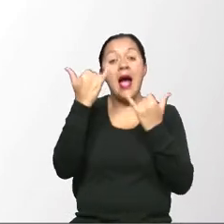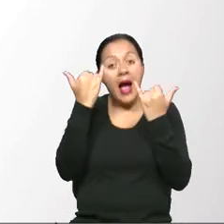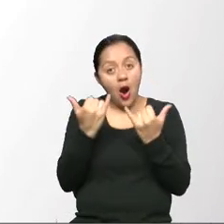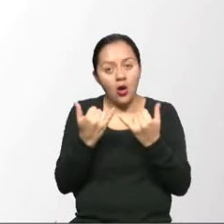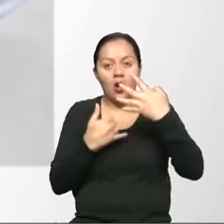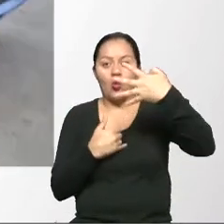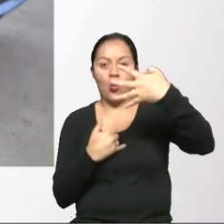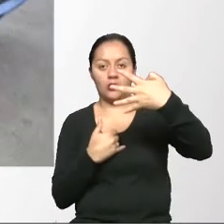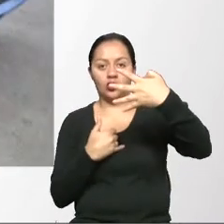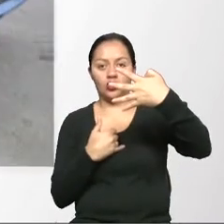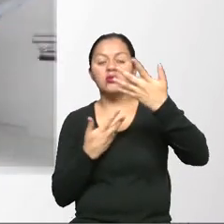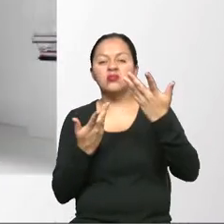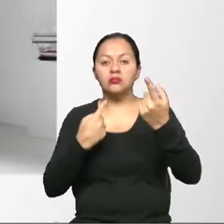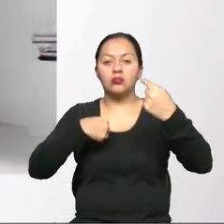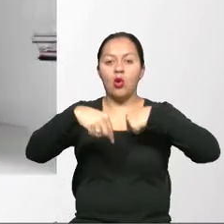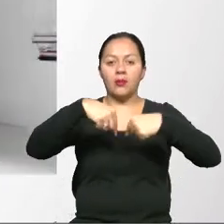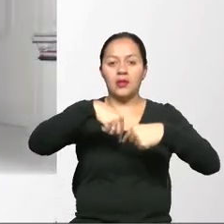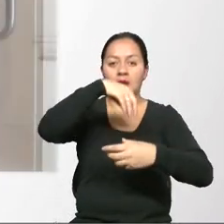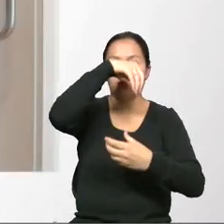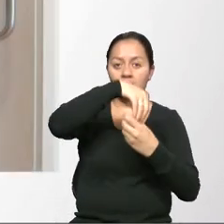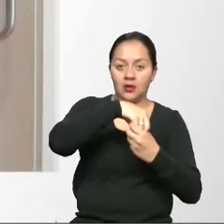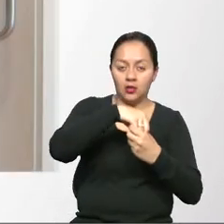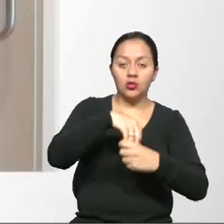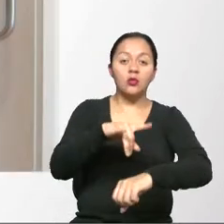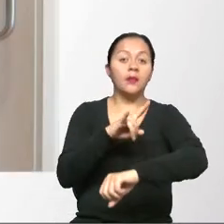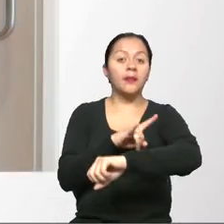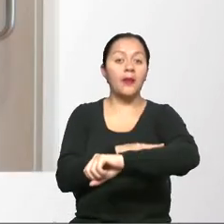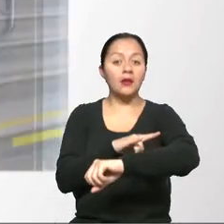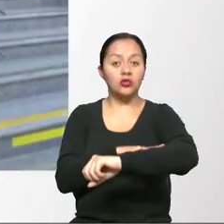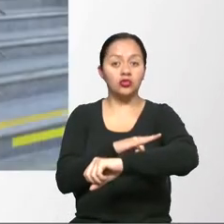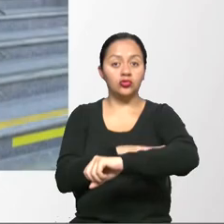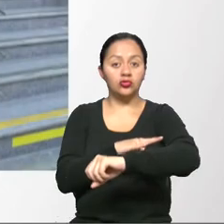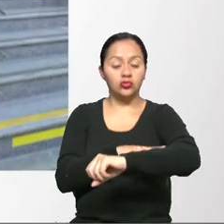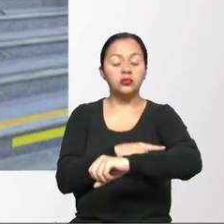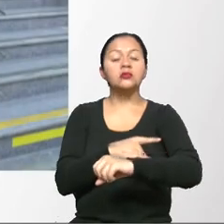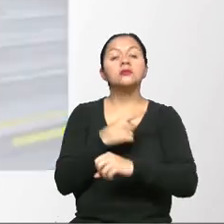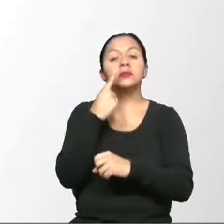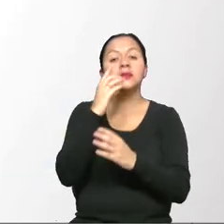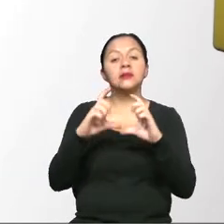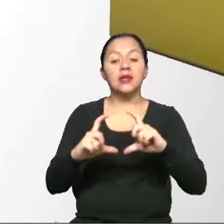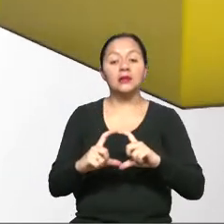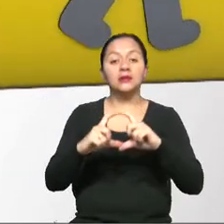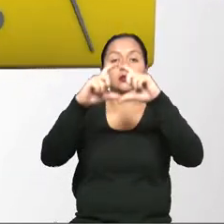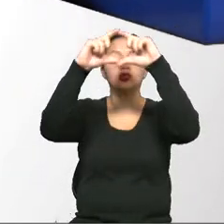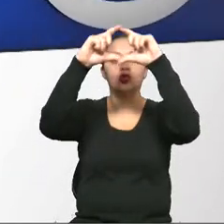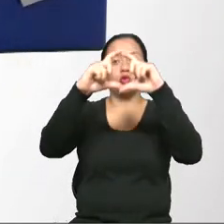referentes a movilidad urbana, cuartos de baño, baterías sanitarias y ascensores.